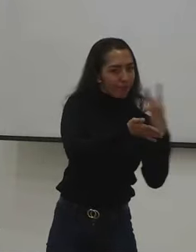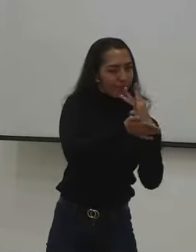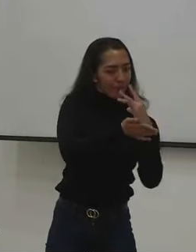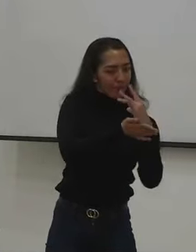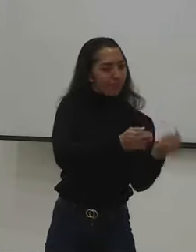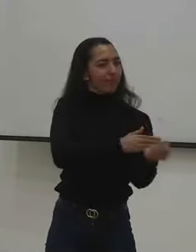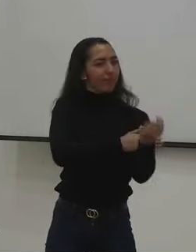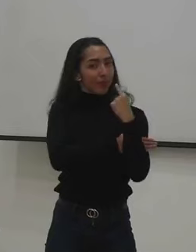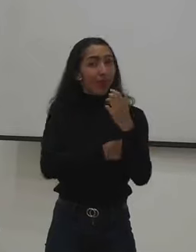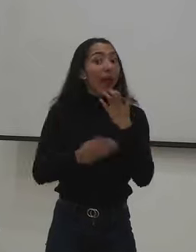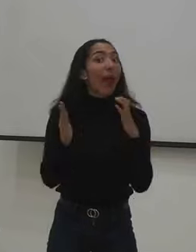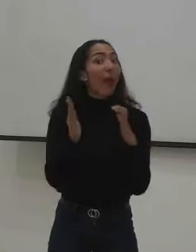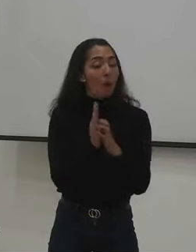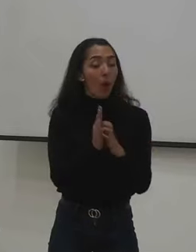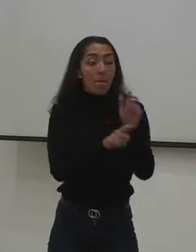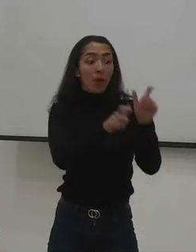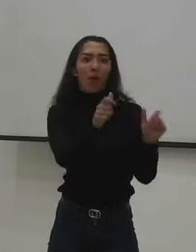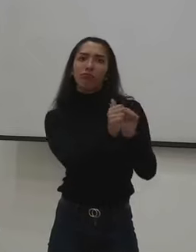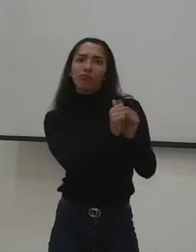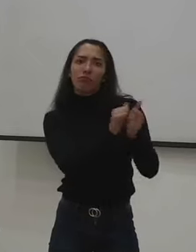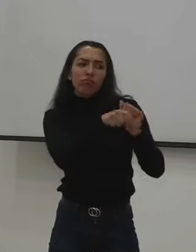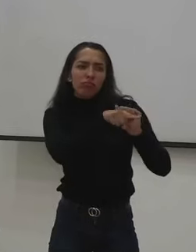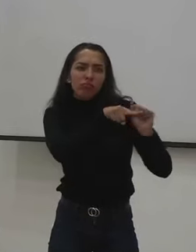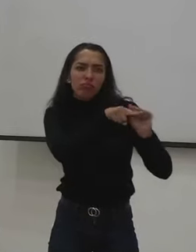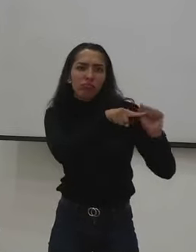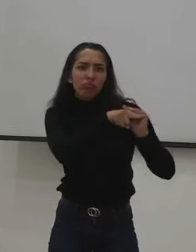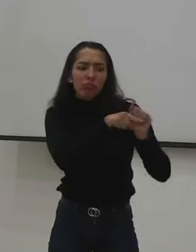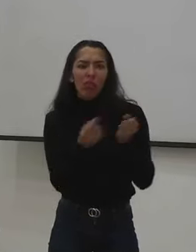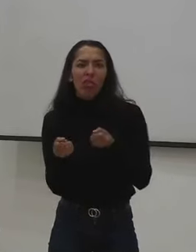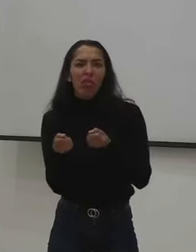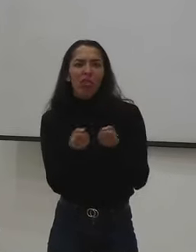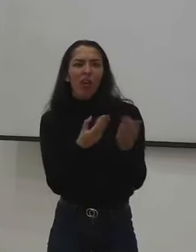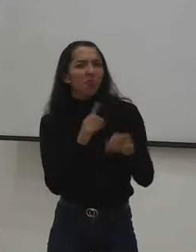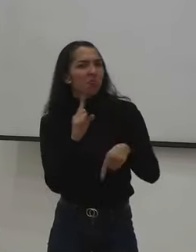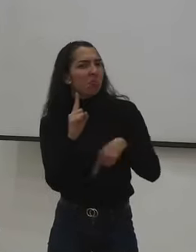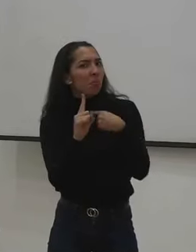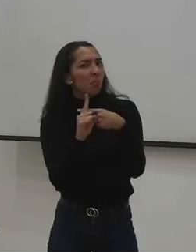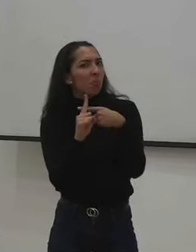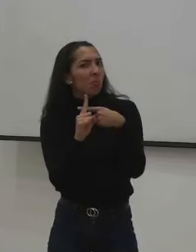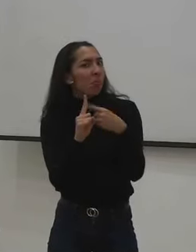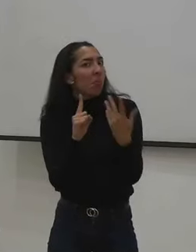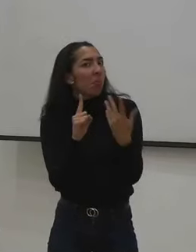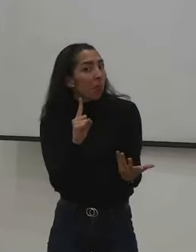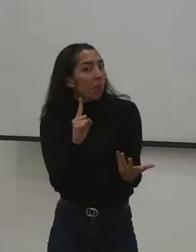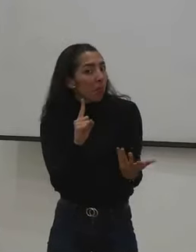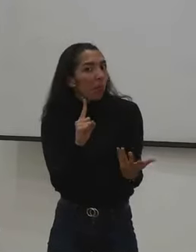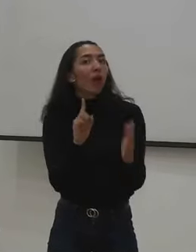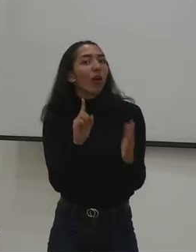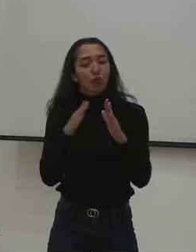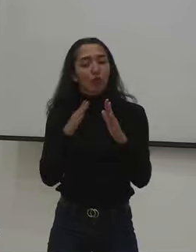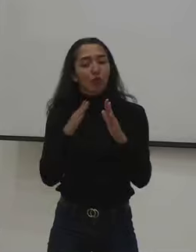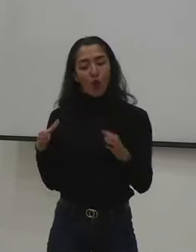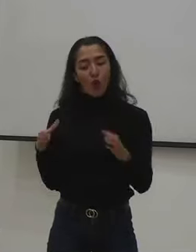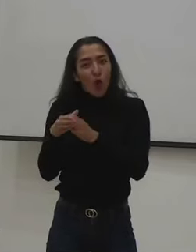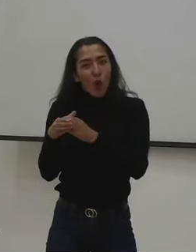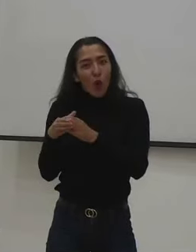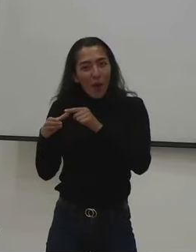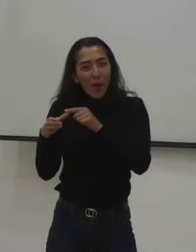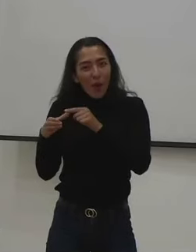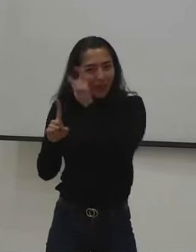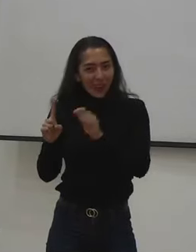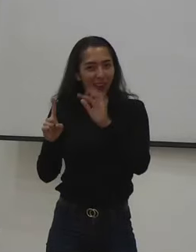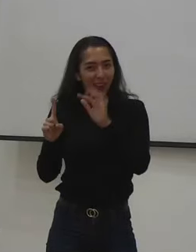ser los beneficios para los deportistas? La responde el delegado de posicionamiento y liderazgo deportivo Tirso Zorro.